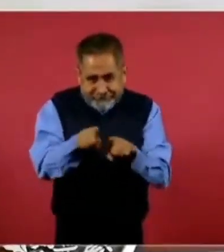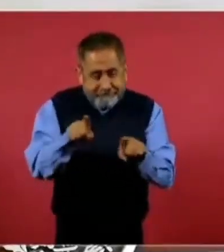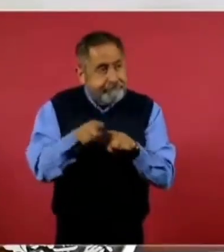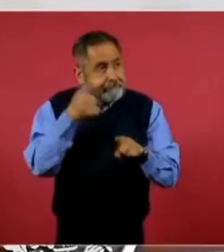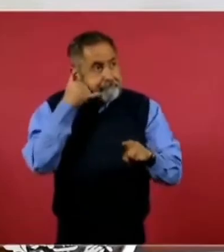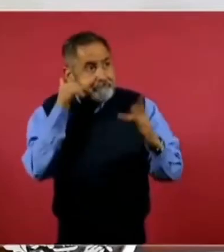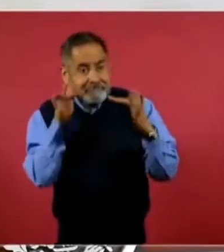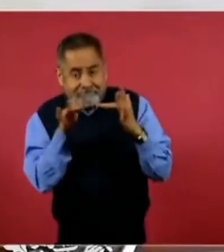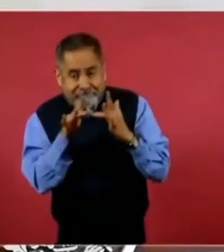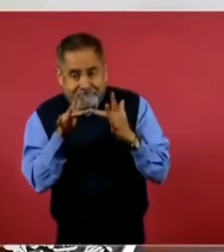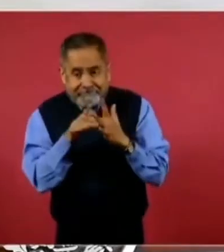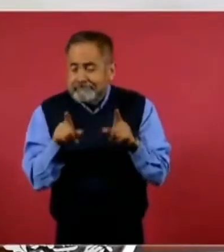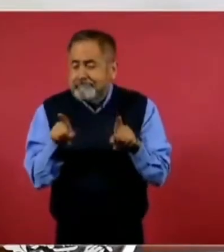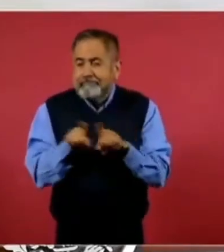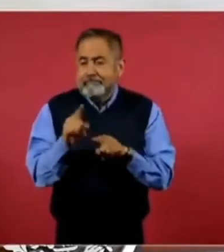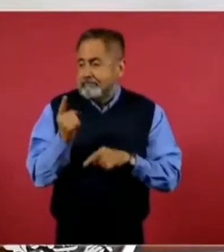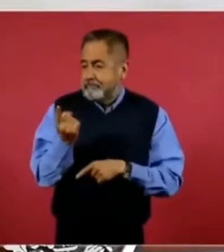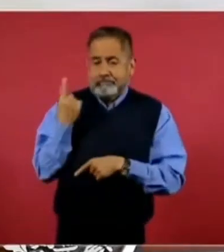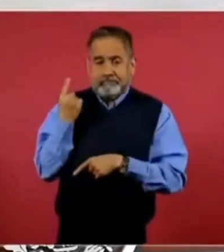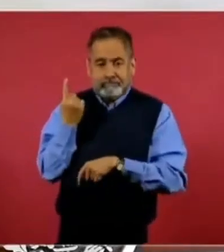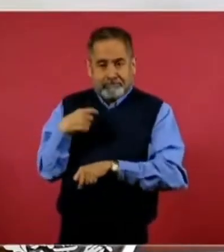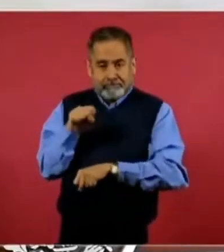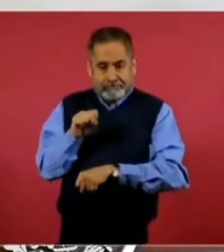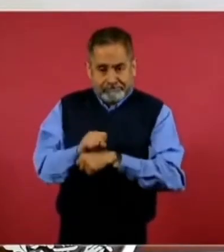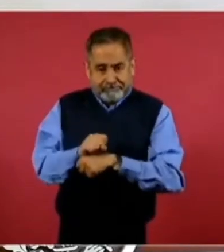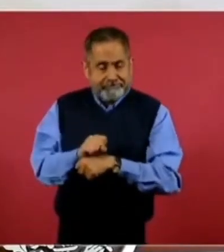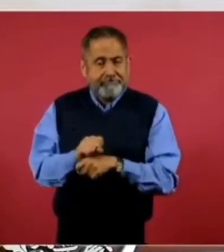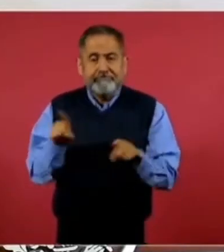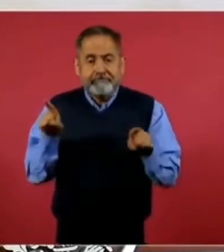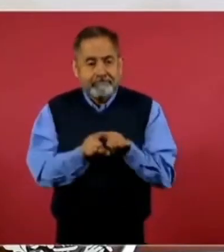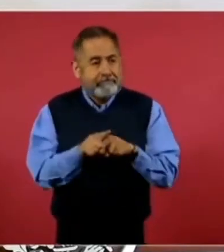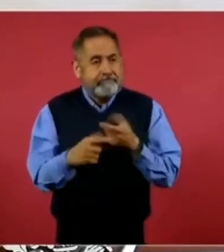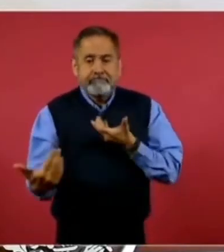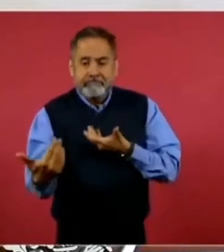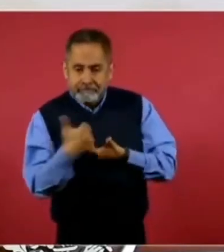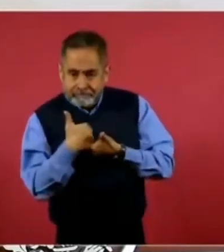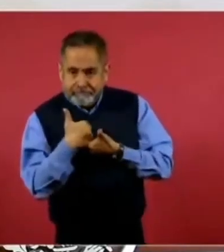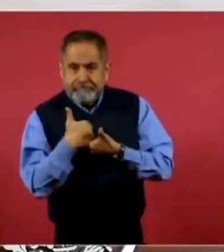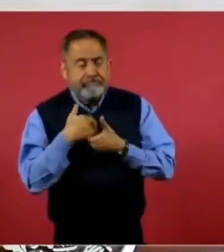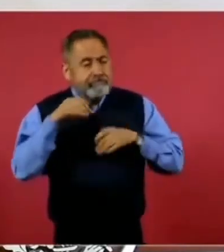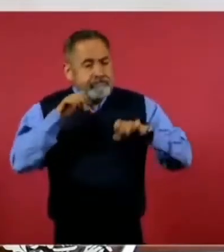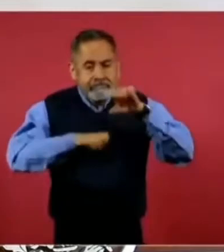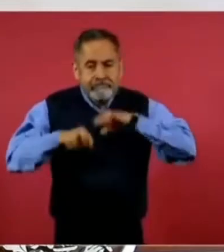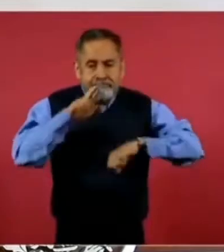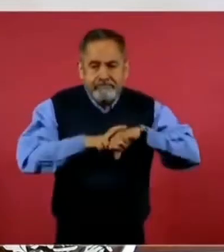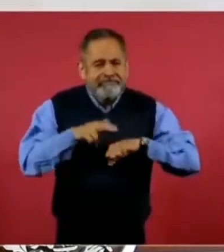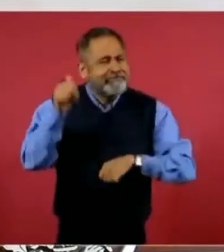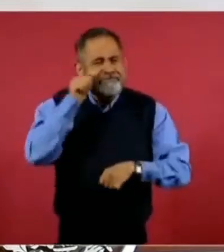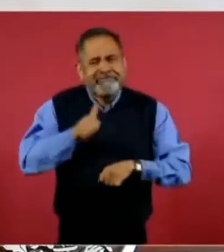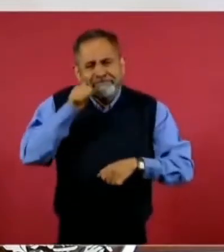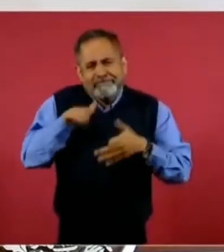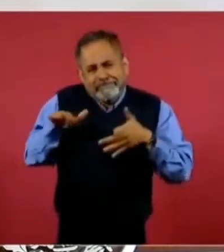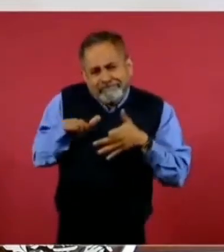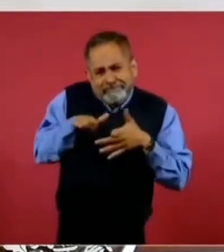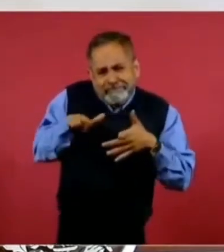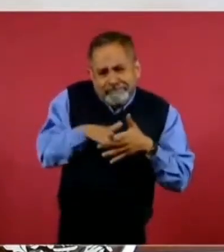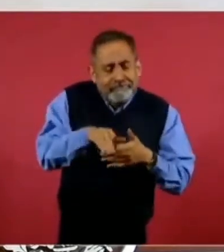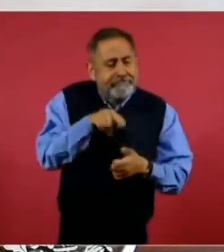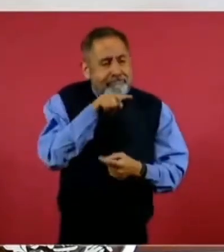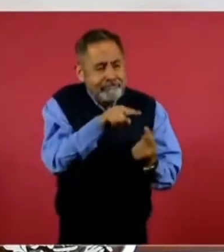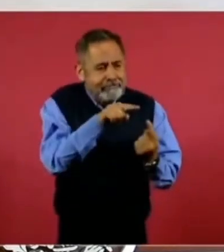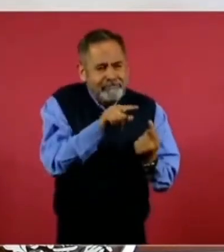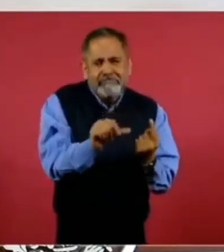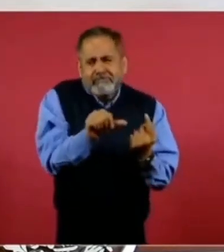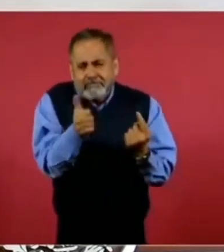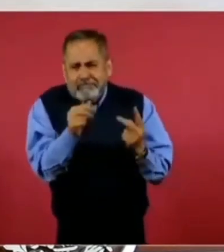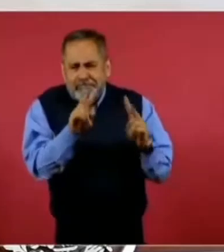la semana pasada me visitó el embajador, siempre estamos con este y con otros